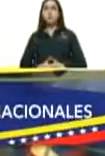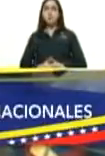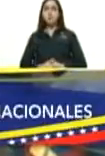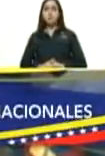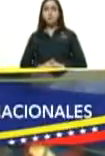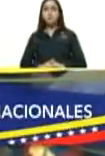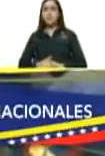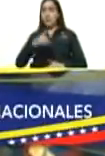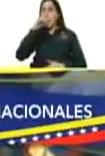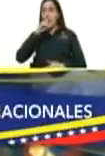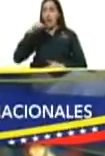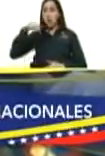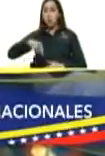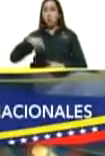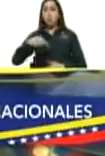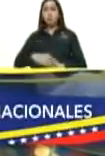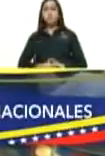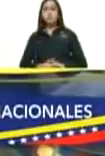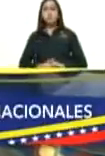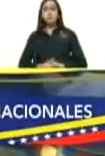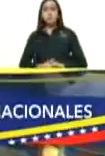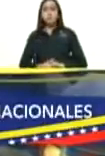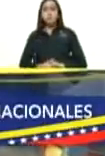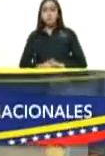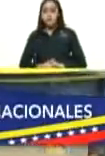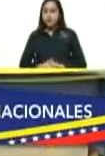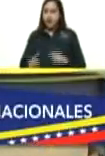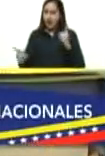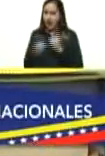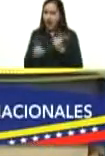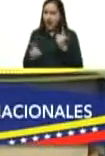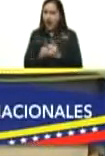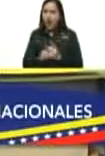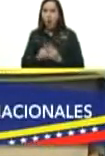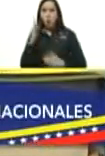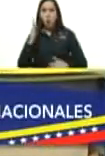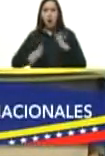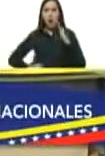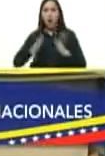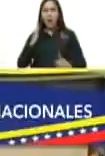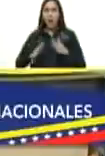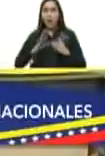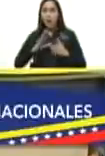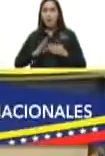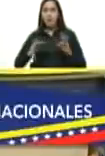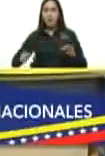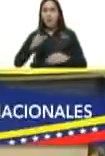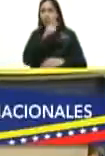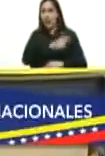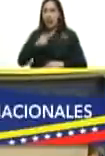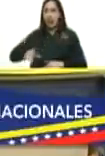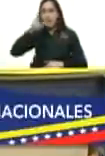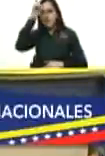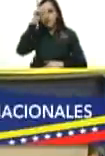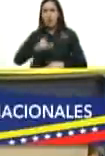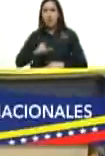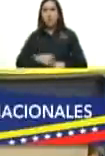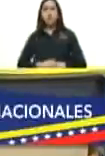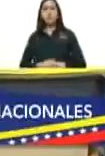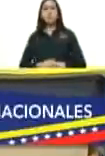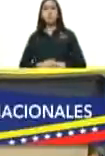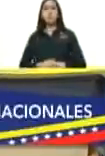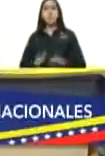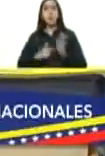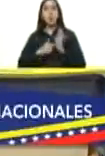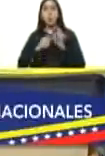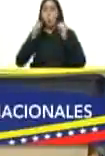año en la competencia de los atletas paralímpicos que dejaron